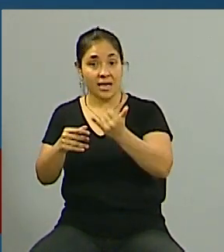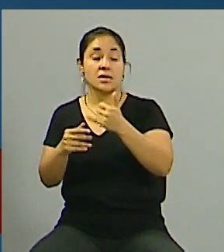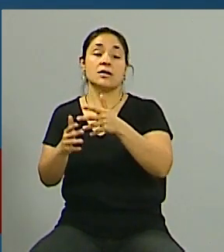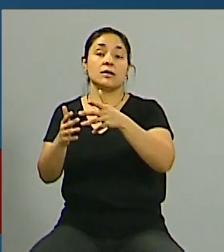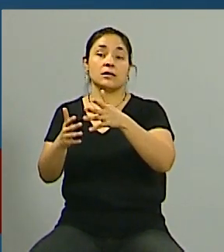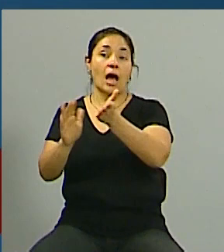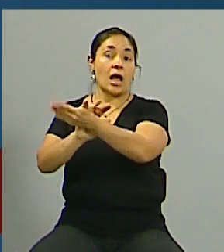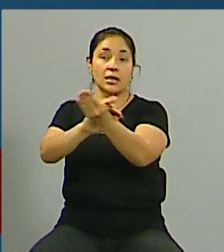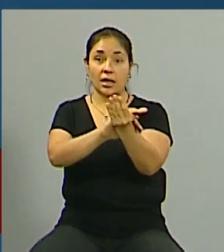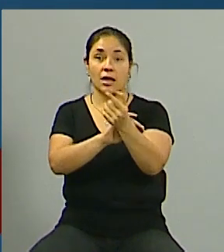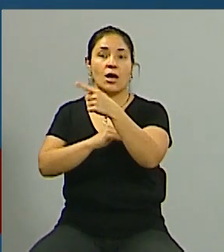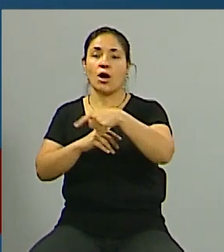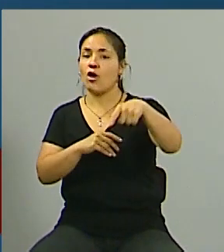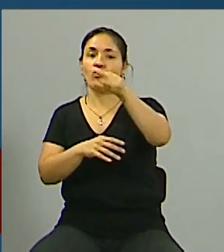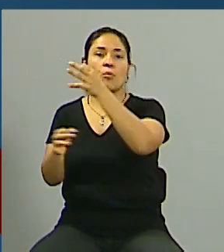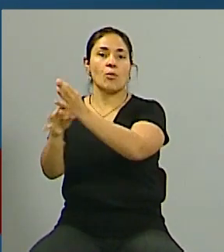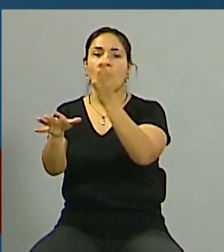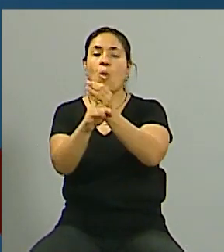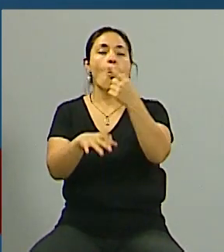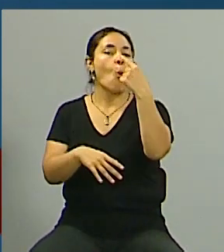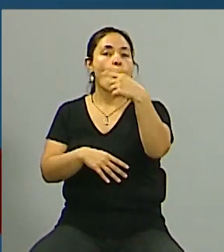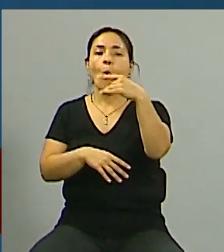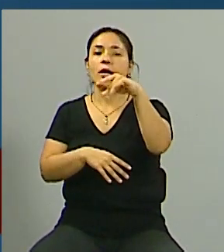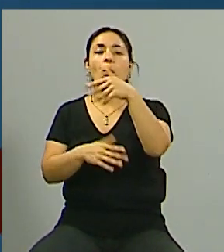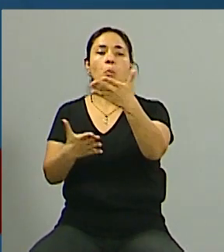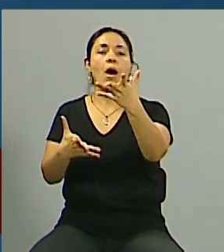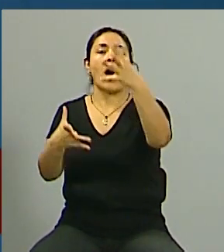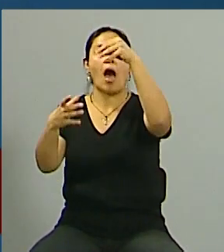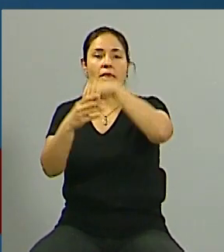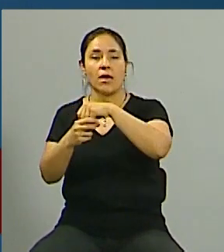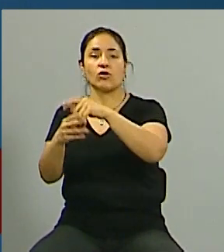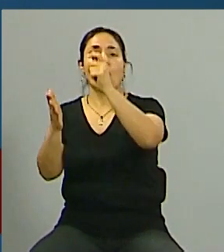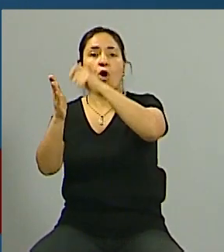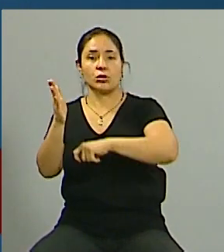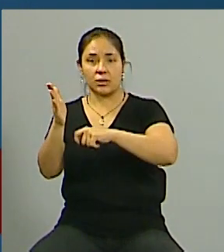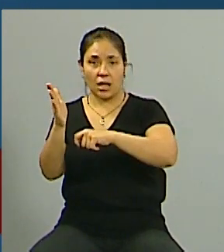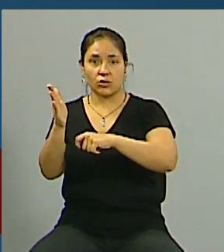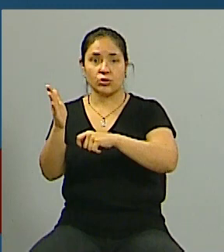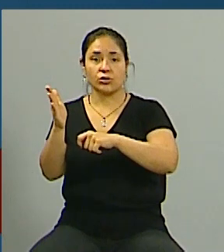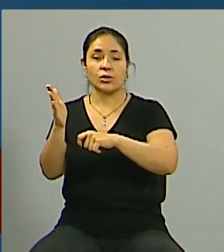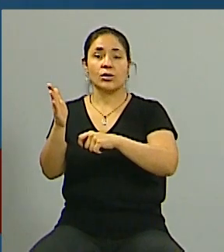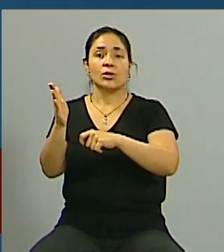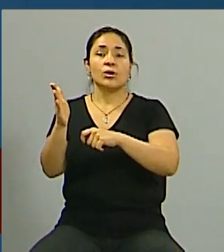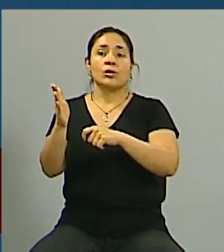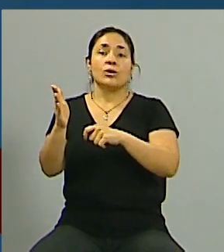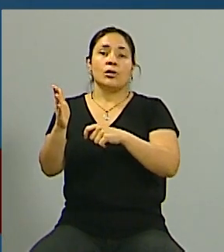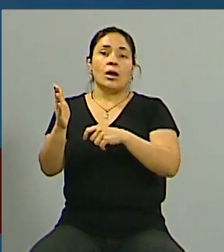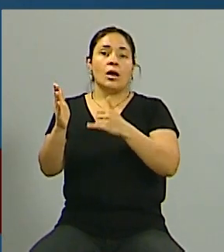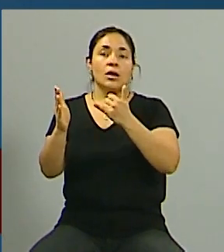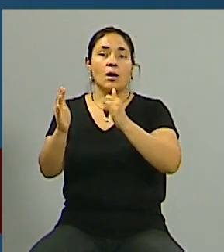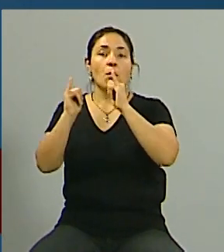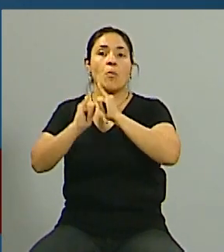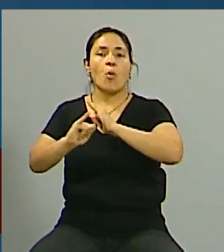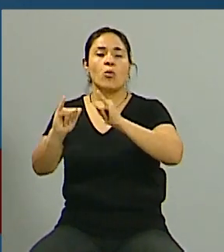profesionales autorizados a intermediar en lo que son los contratos de locación y ha hecho una publicidad